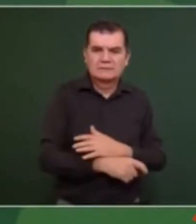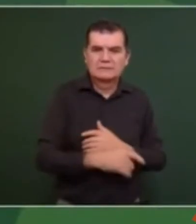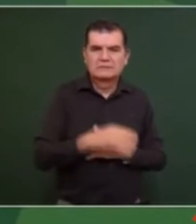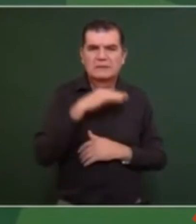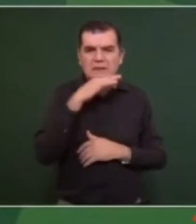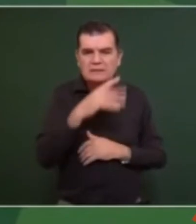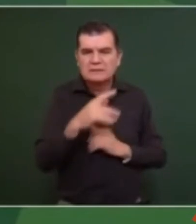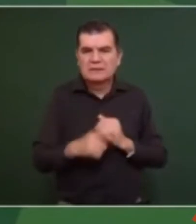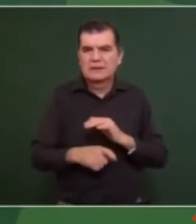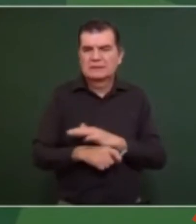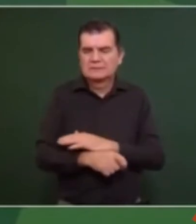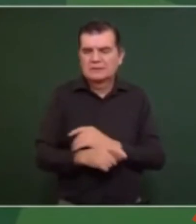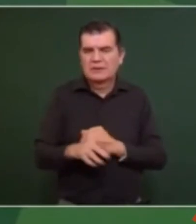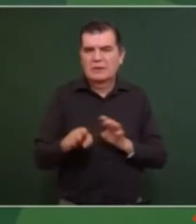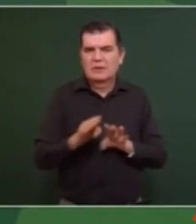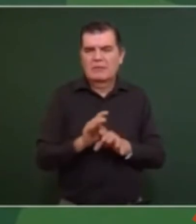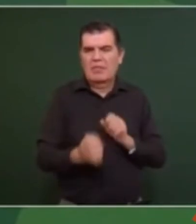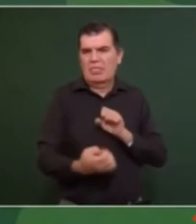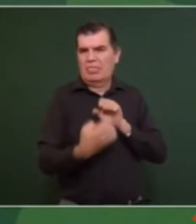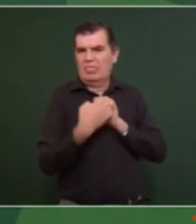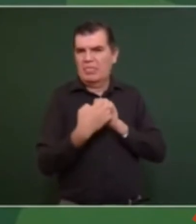para que no haya piquete de ojo.